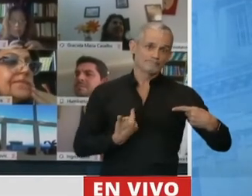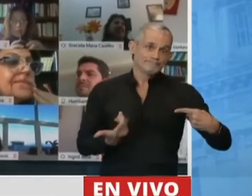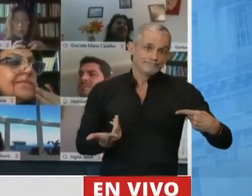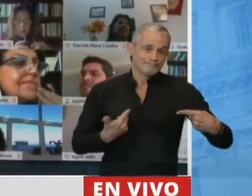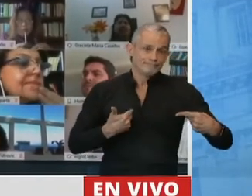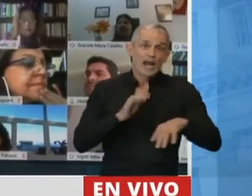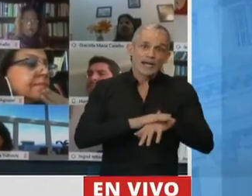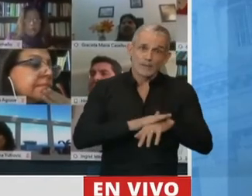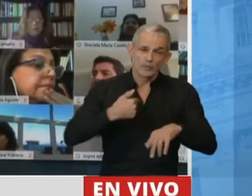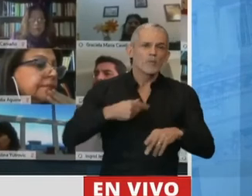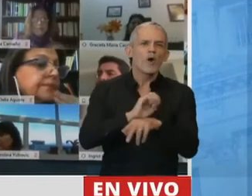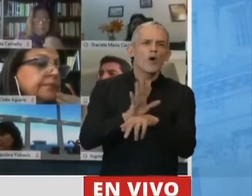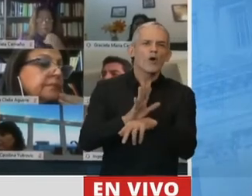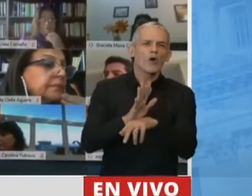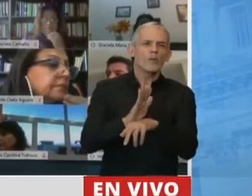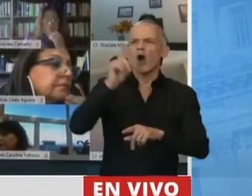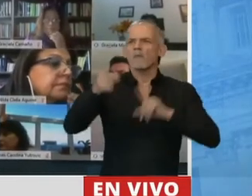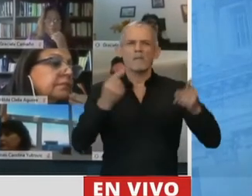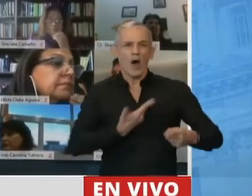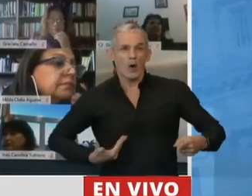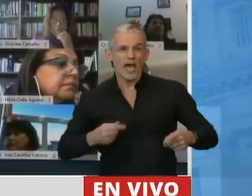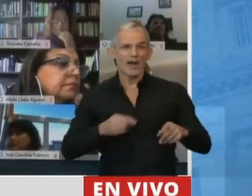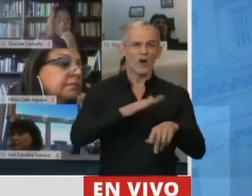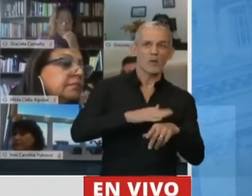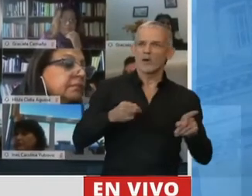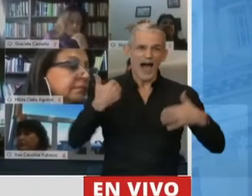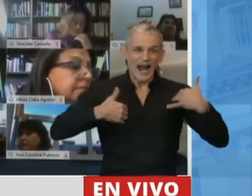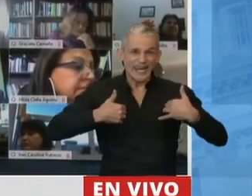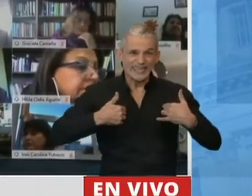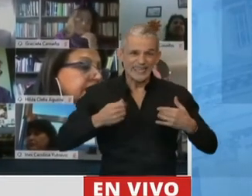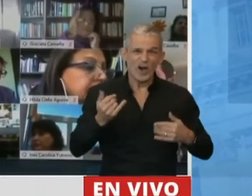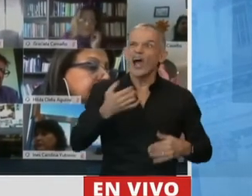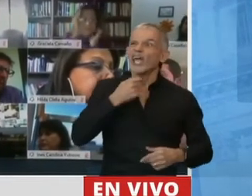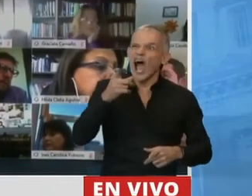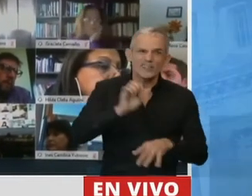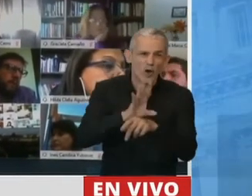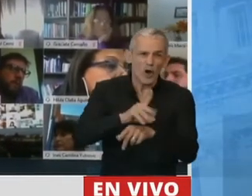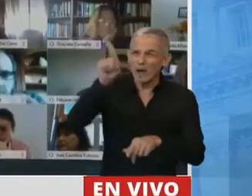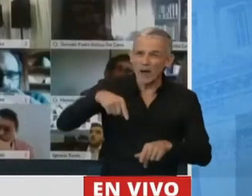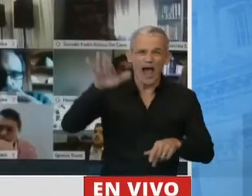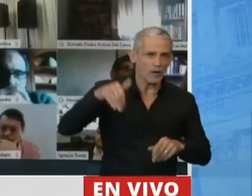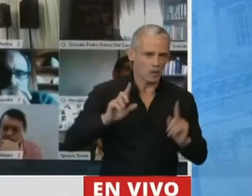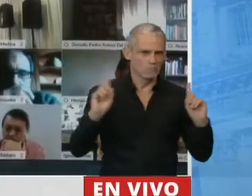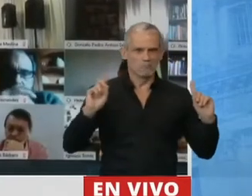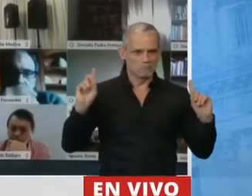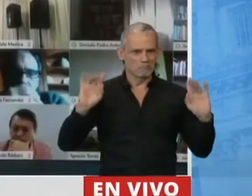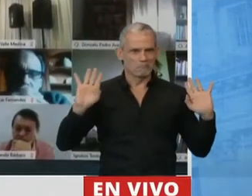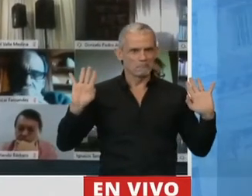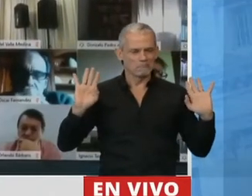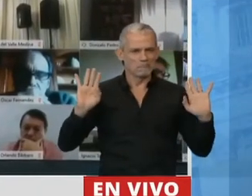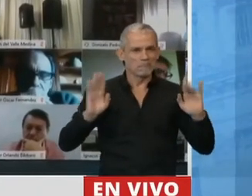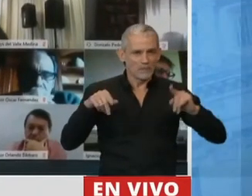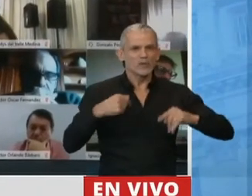porque esta pandemia no la eligió ni el gobierno, ni la oposición, ni ningún argentino. Y queremos ser y tener la responsabilidad